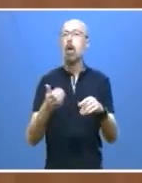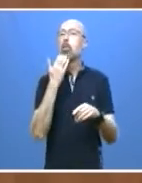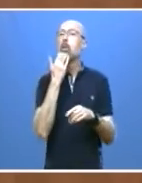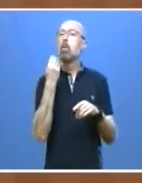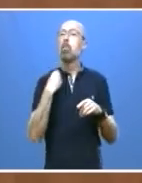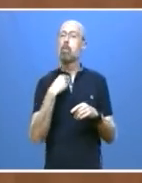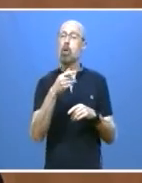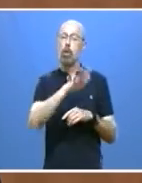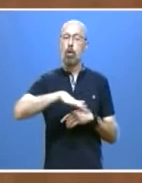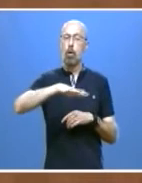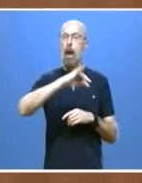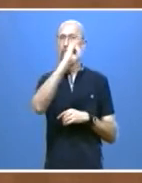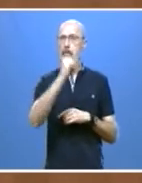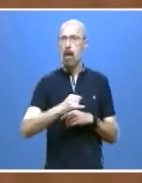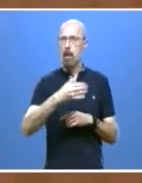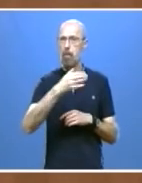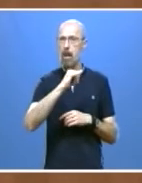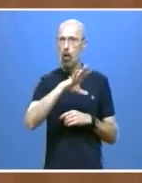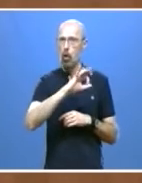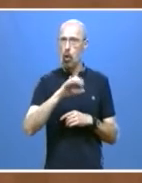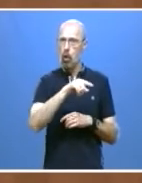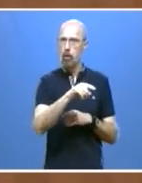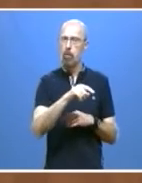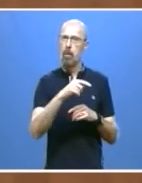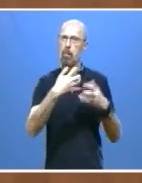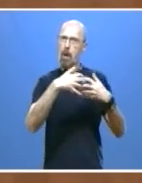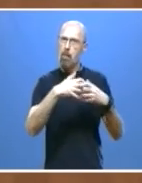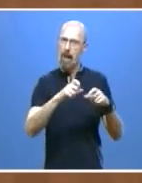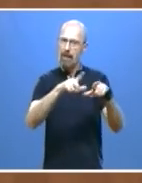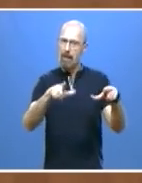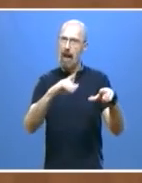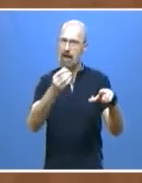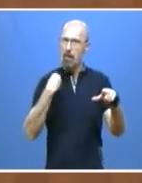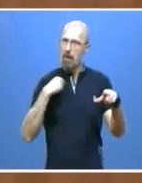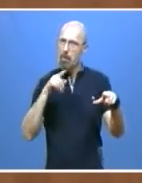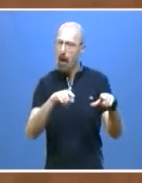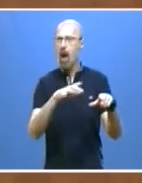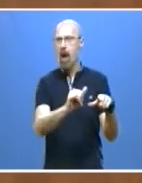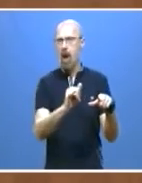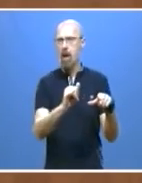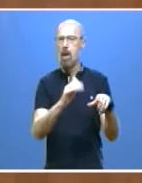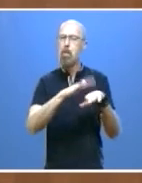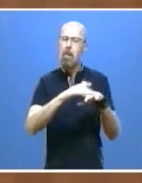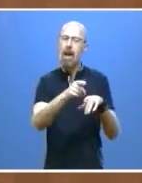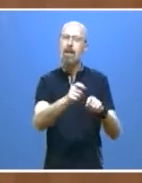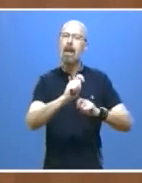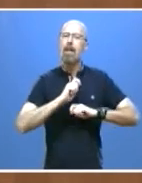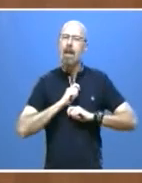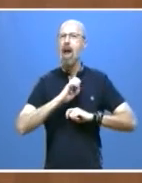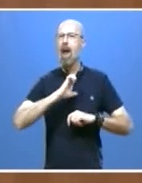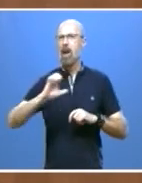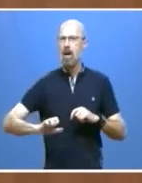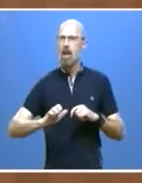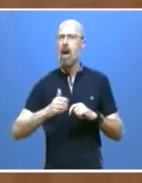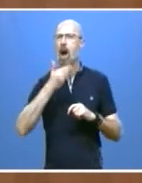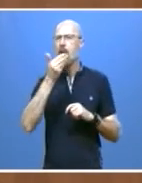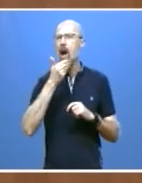planta de cubillos del SIL y como en otros enclaves forestales para producir energía, calor neutro en